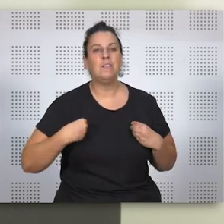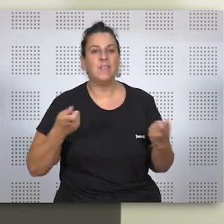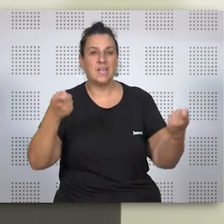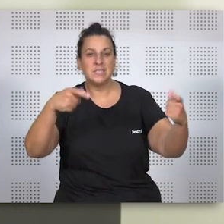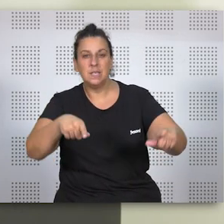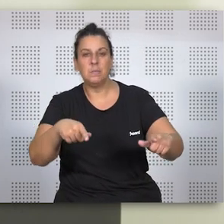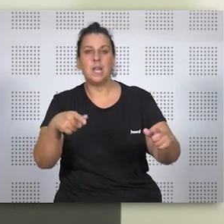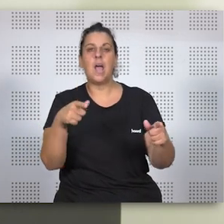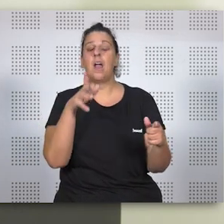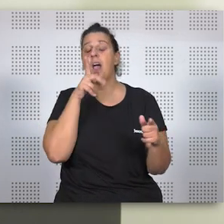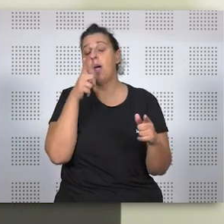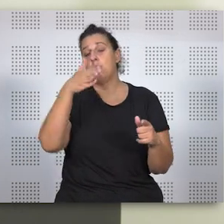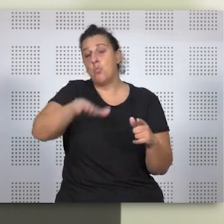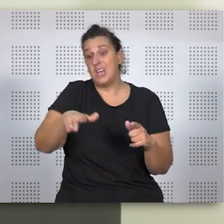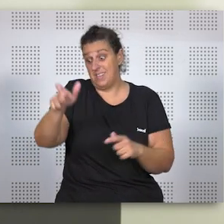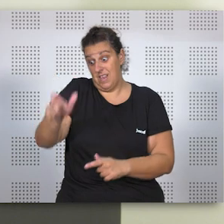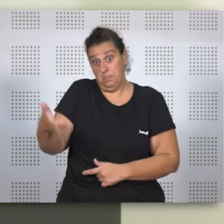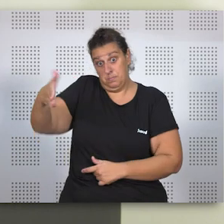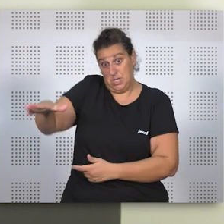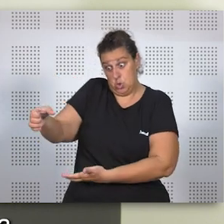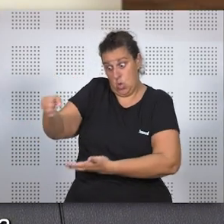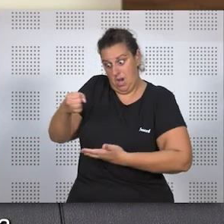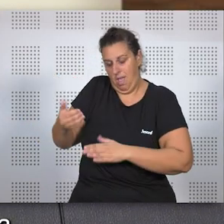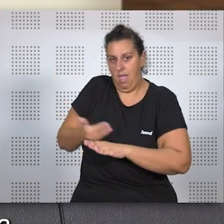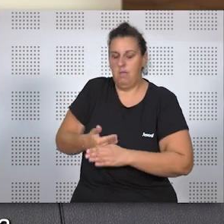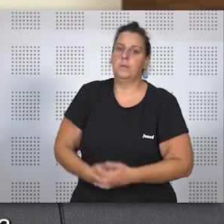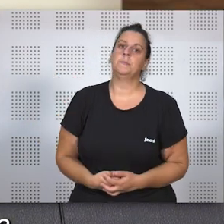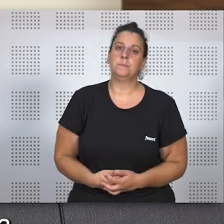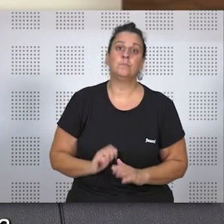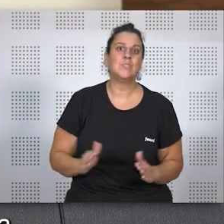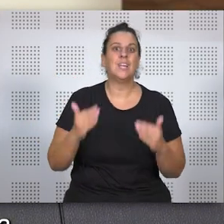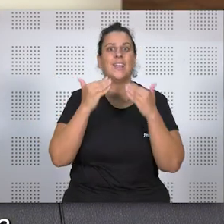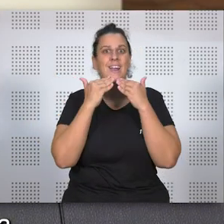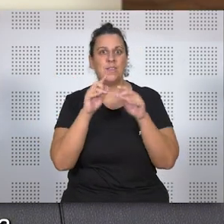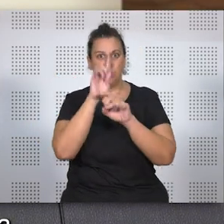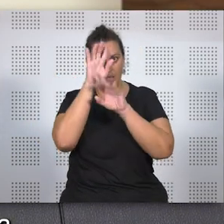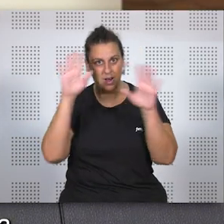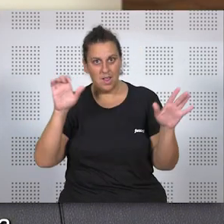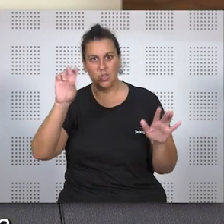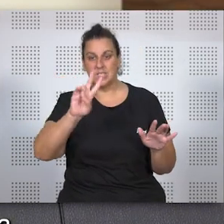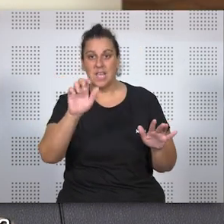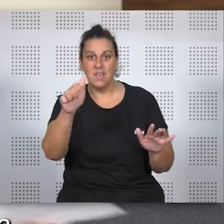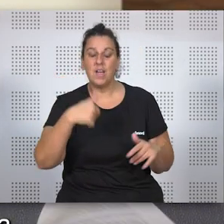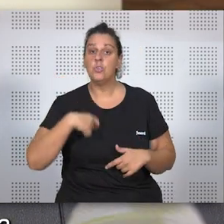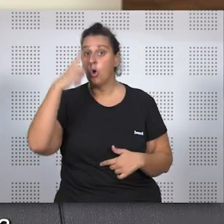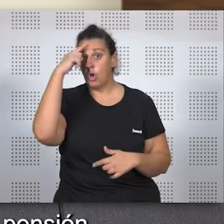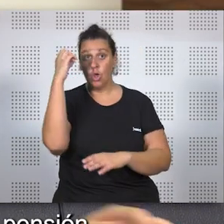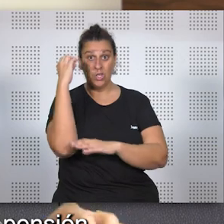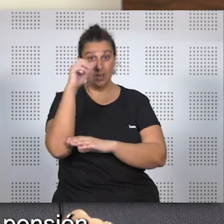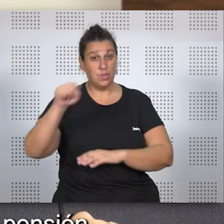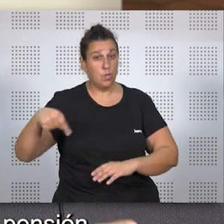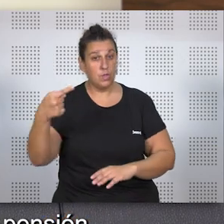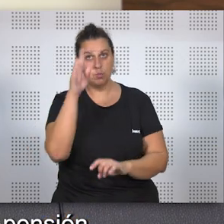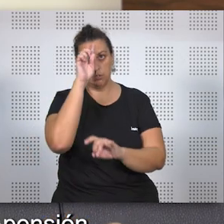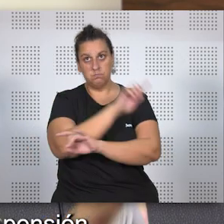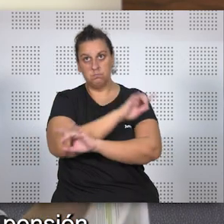al que había con anterioridad de la muerte del causante. Pues muchísimas gracias por todas tus aclaraciones, Eva. Yo creo que después de tu intervención ha quedado